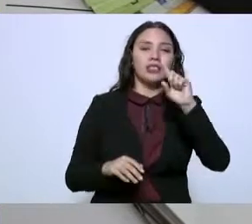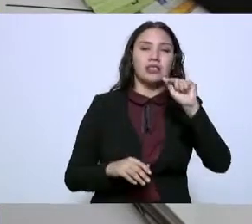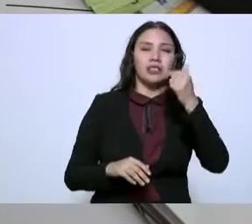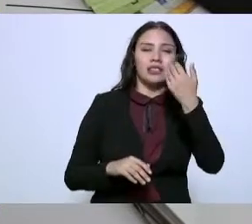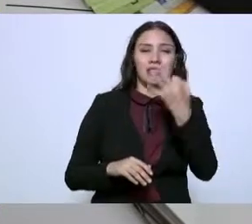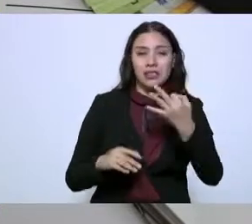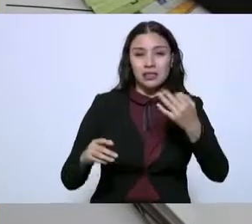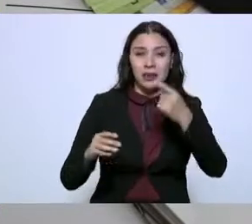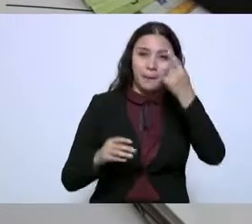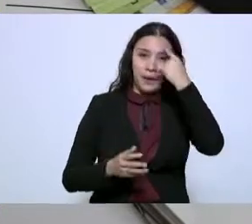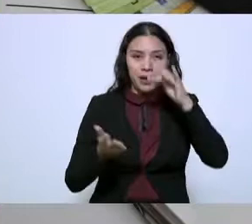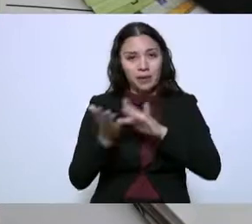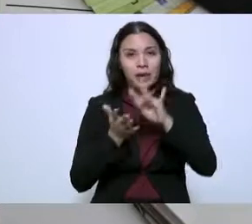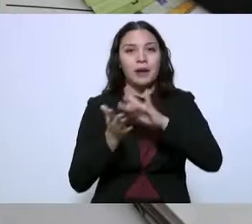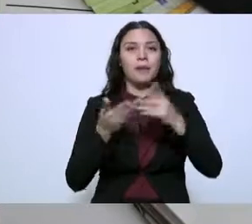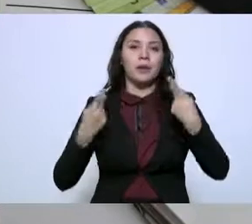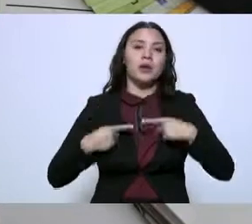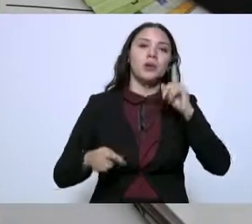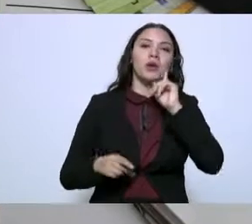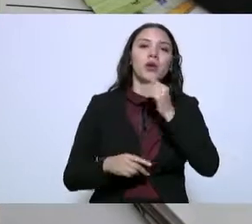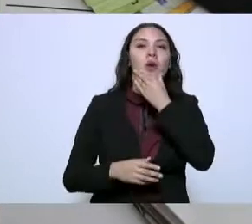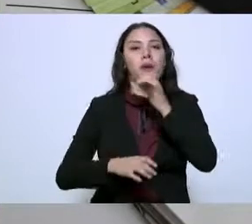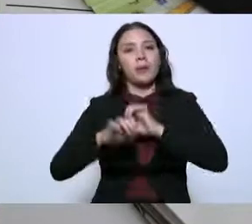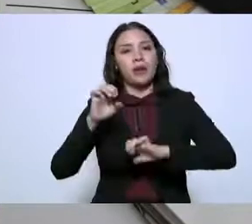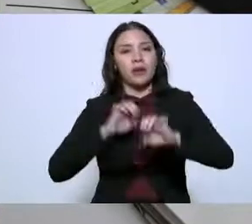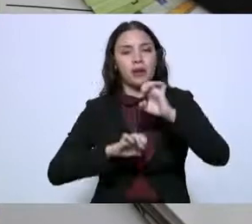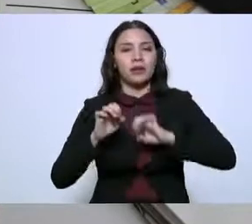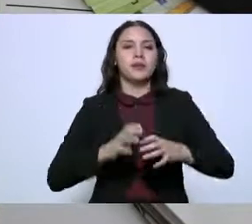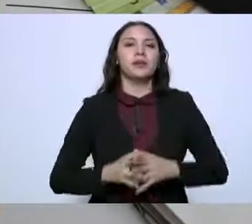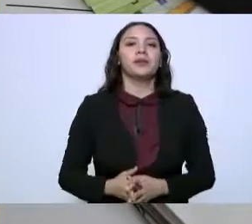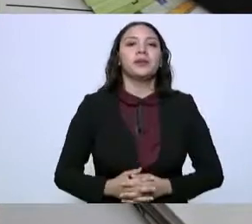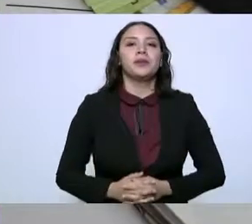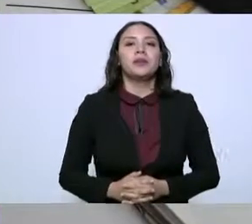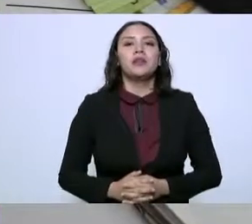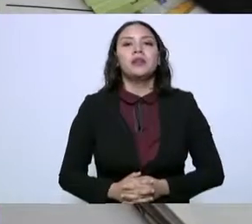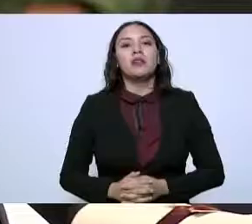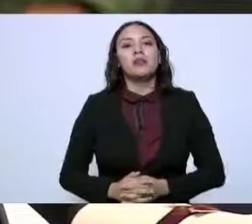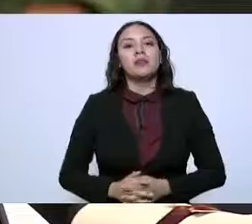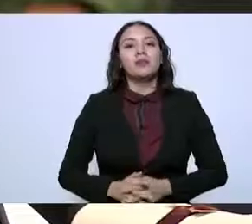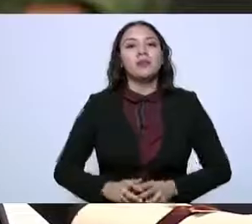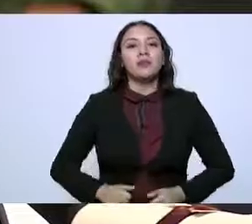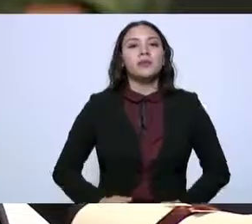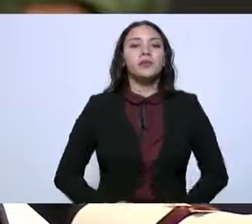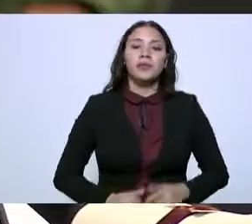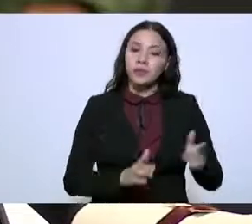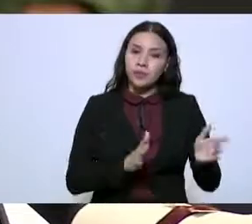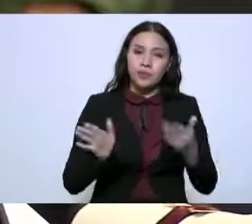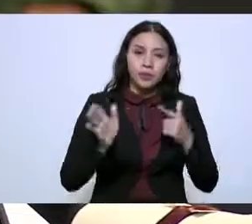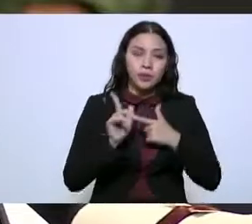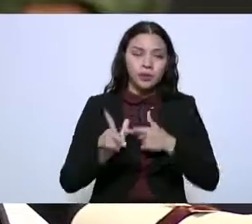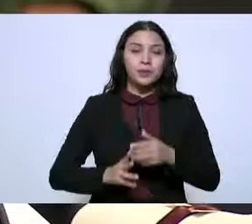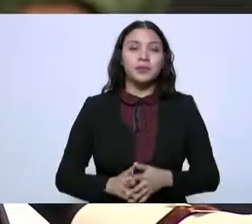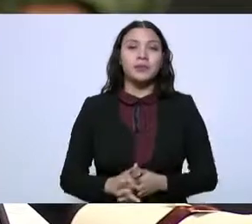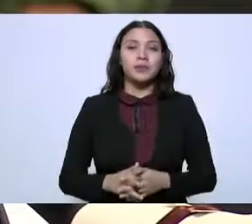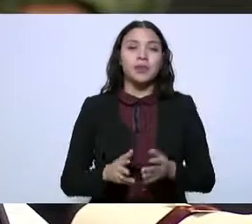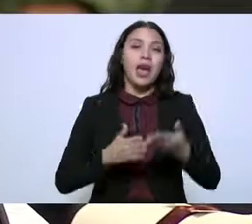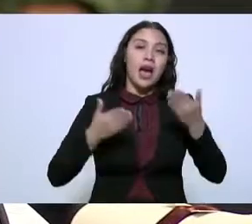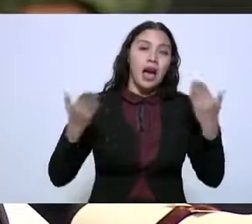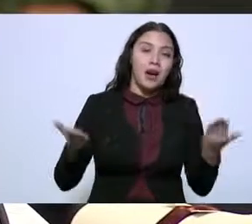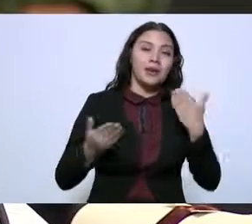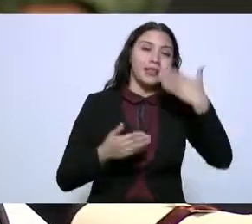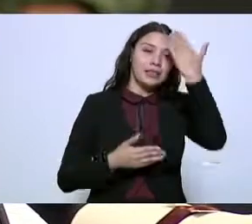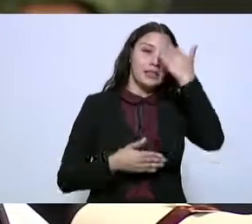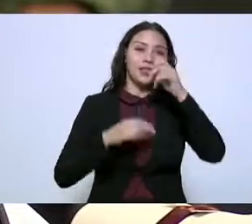beneficio de trabajadoras y trabajadoras y trabajadores del Estado. Adelante. Finalmente,